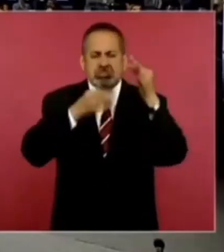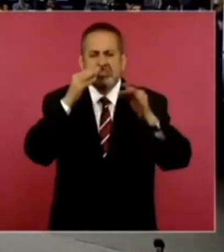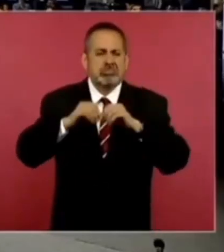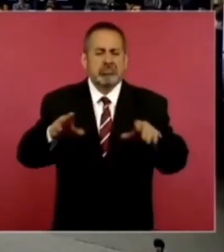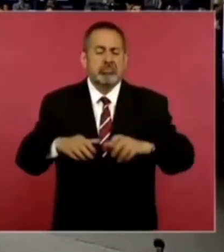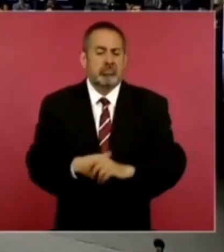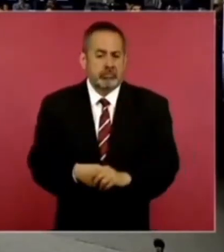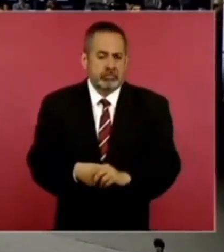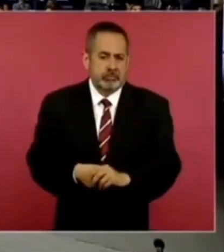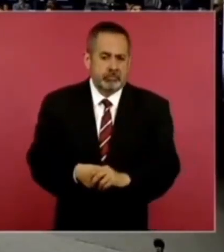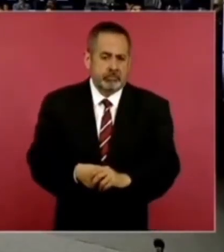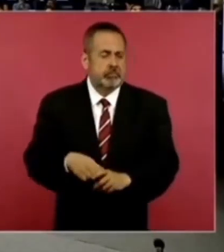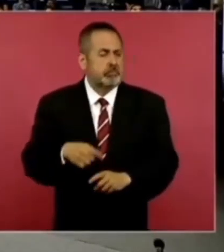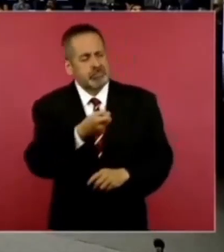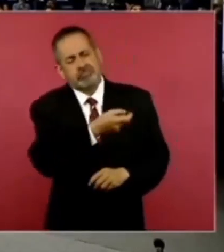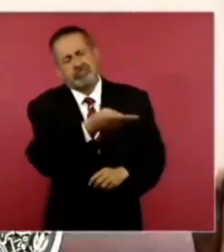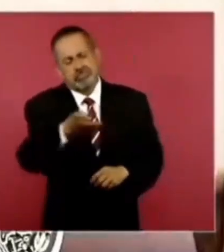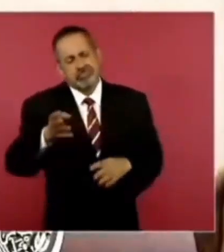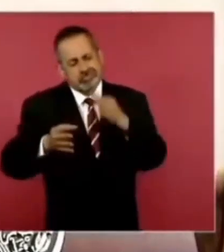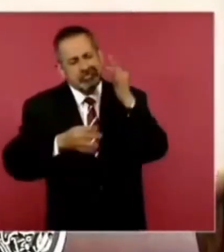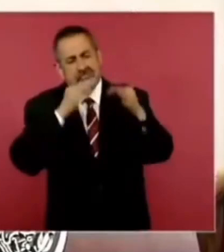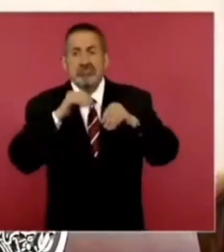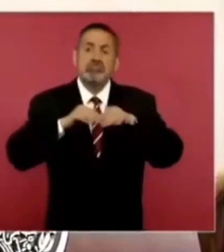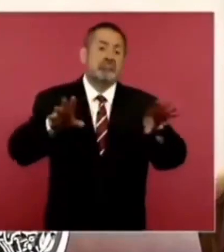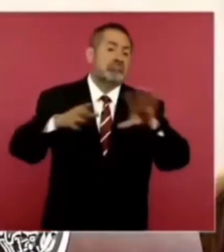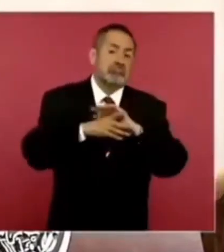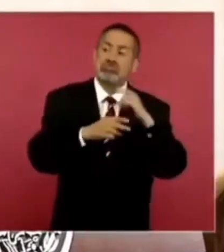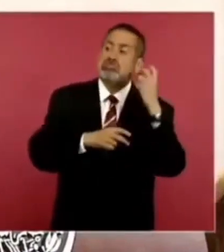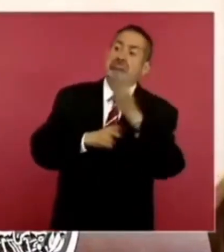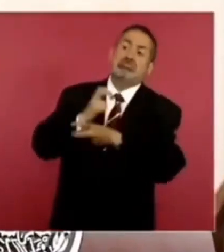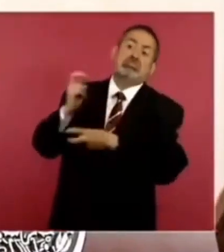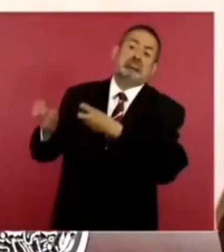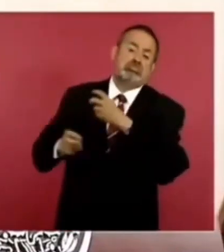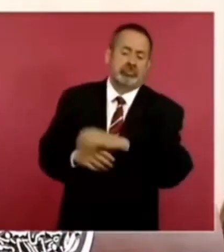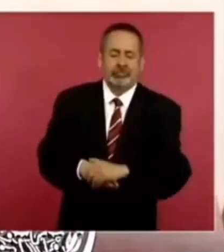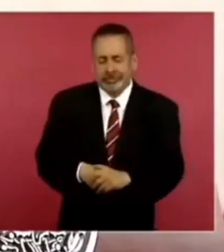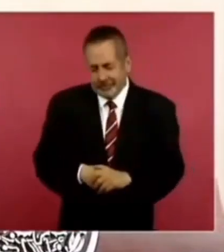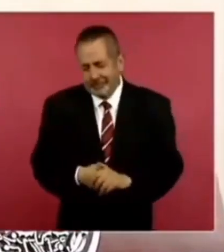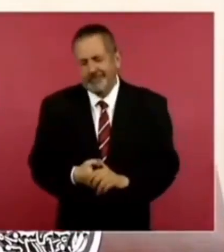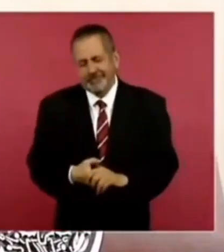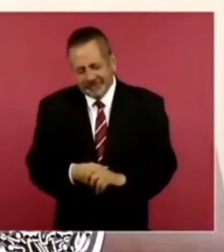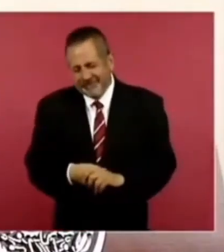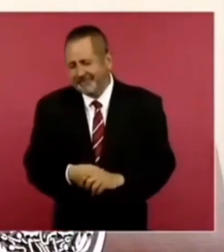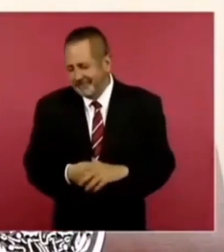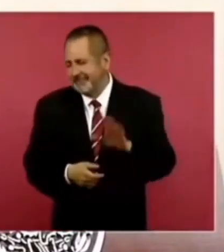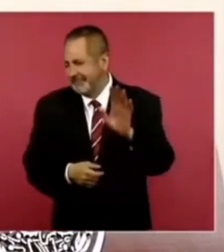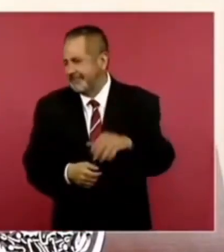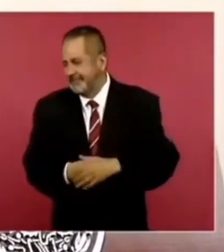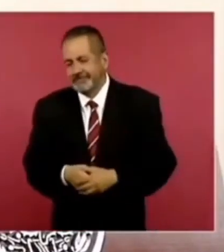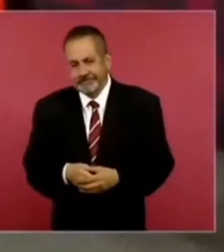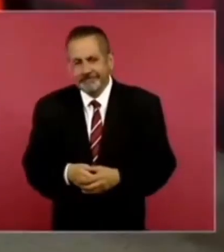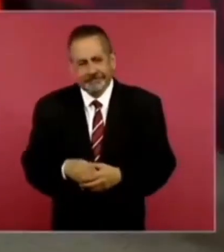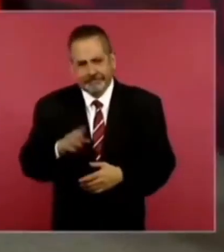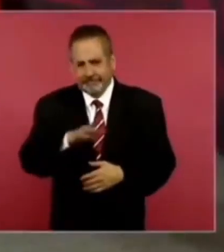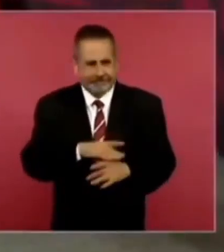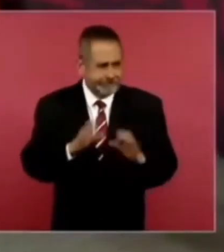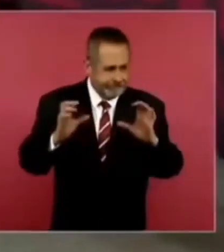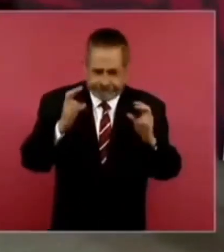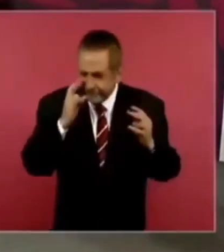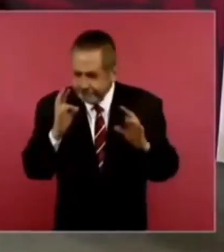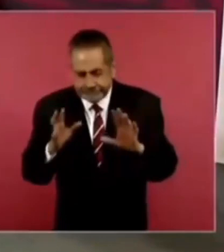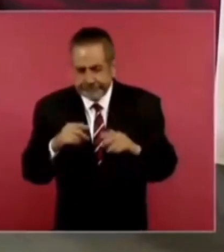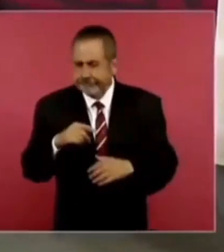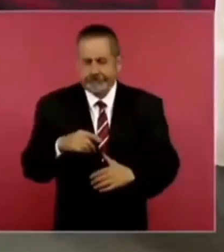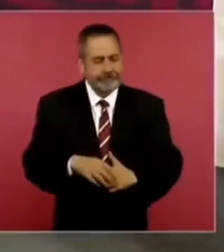Hubo varios medios que tocaron esa información. Es que hay que estar muy atentos porque